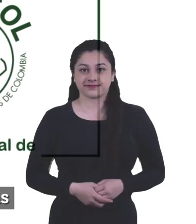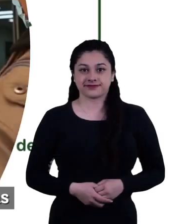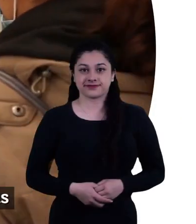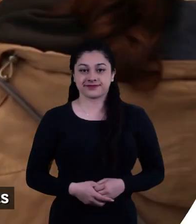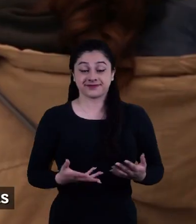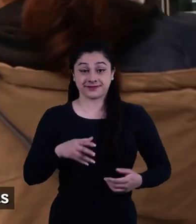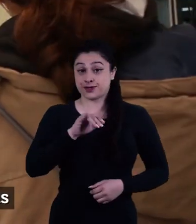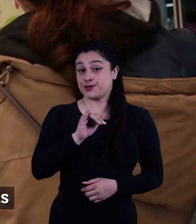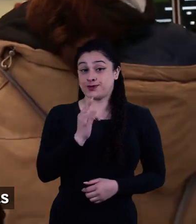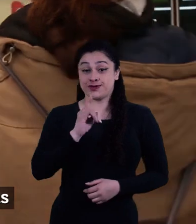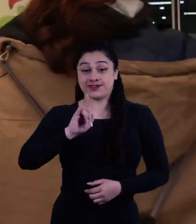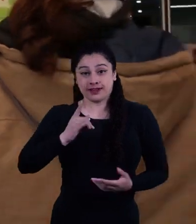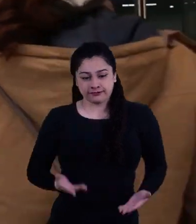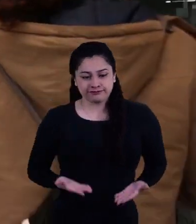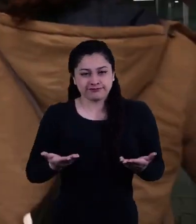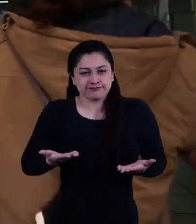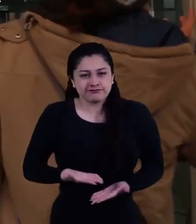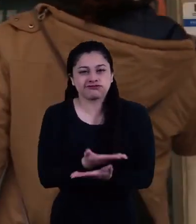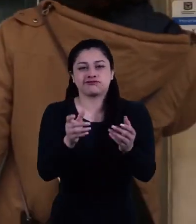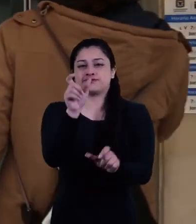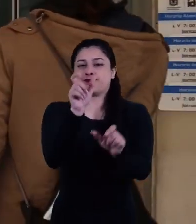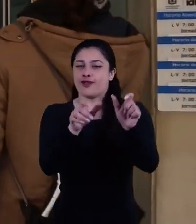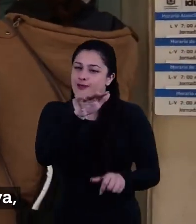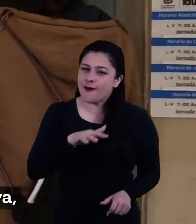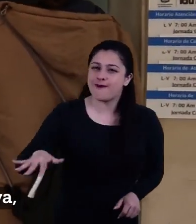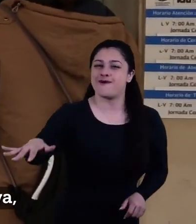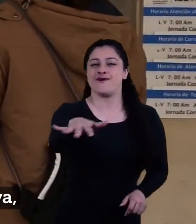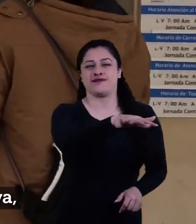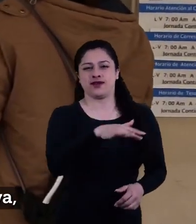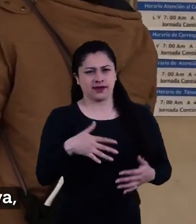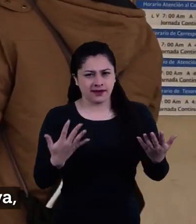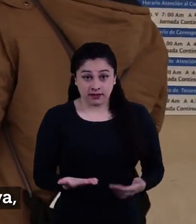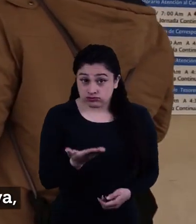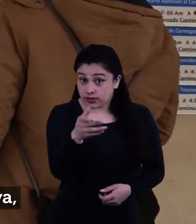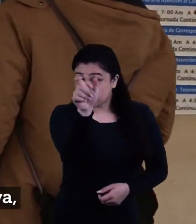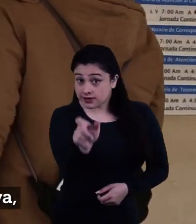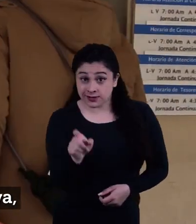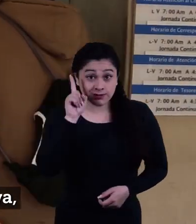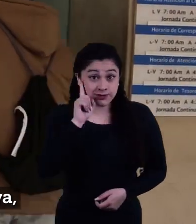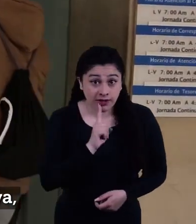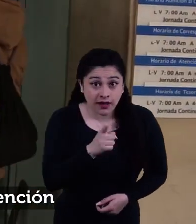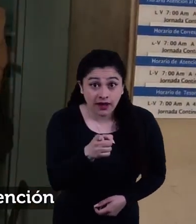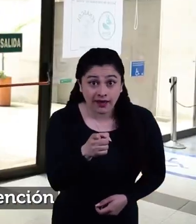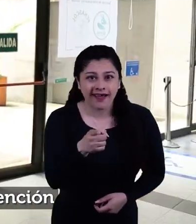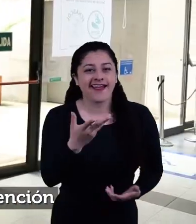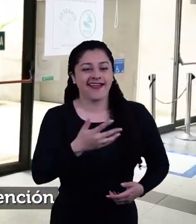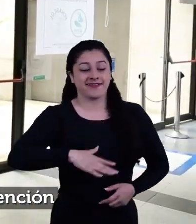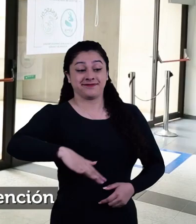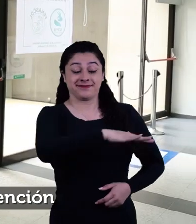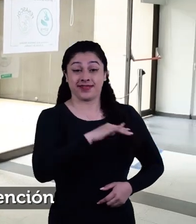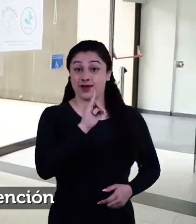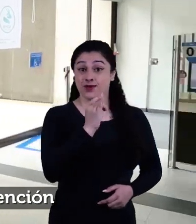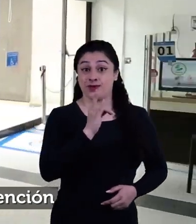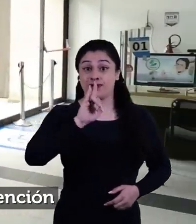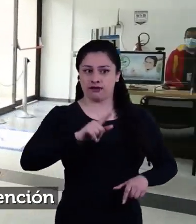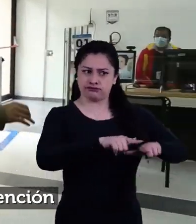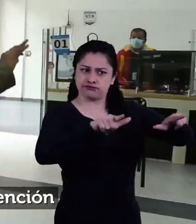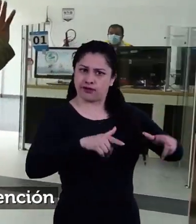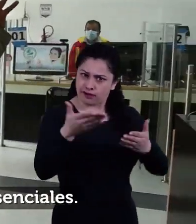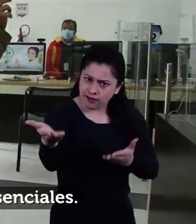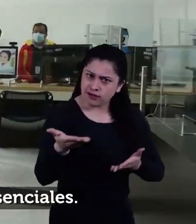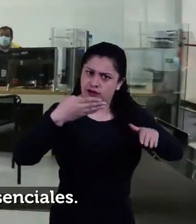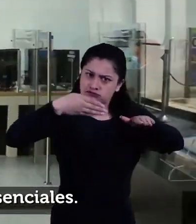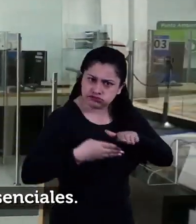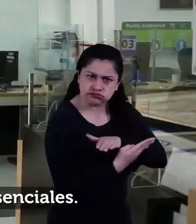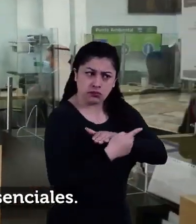Para el IDU todas las personas son muy importantes, si tienes discapacidad auditiva te invitamos a preguntar por la